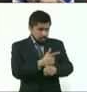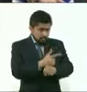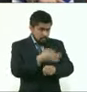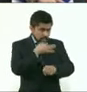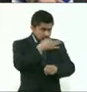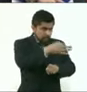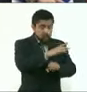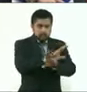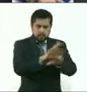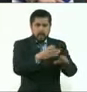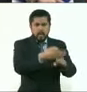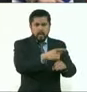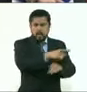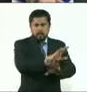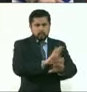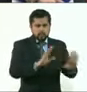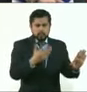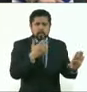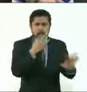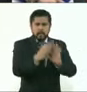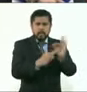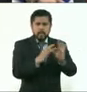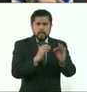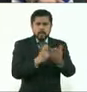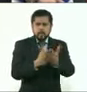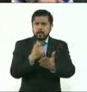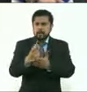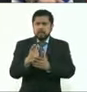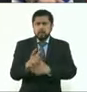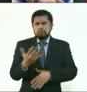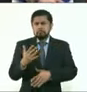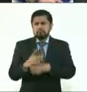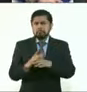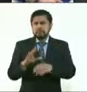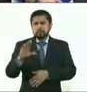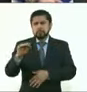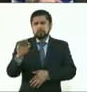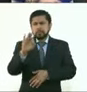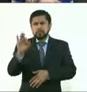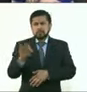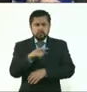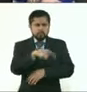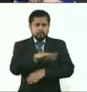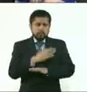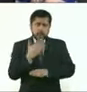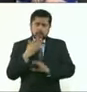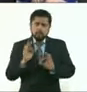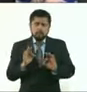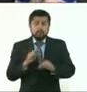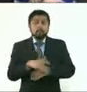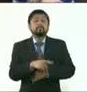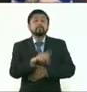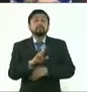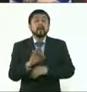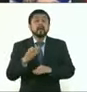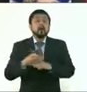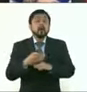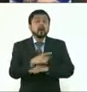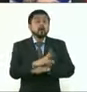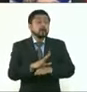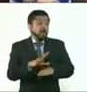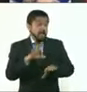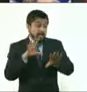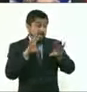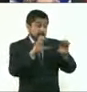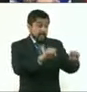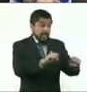casi el 90% de estas personas. Y no se trata tampoco de que se les va a llevar a la cárcel,